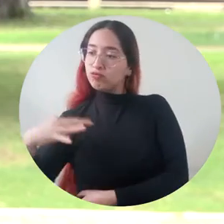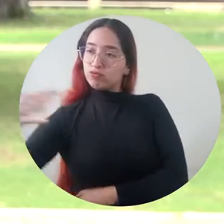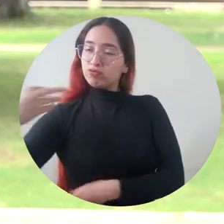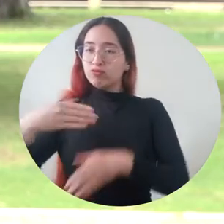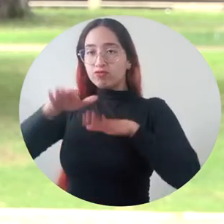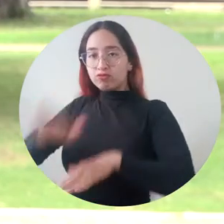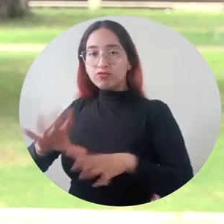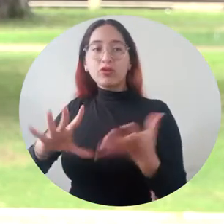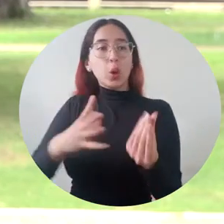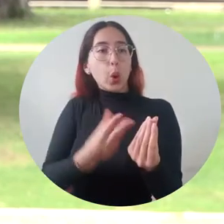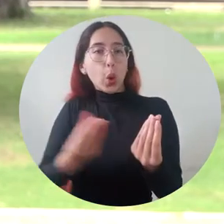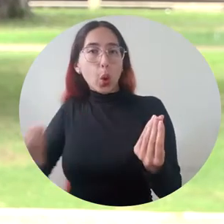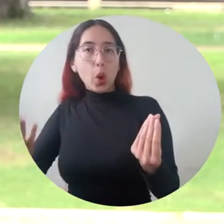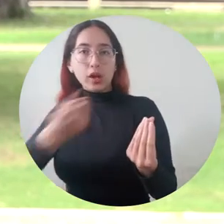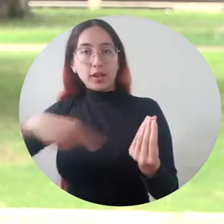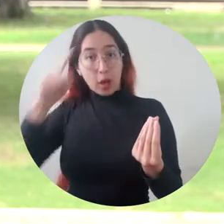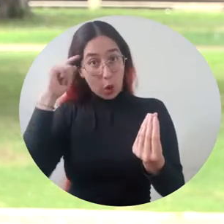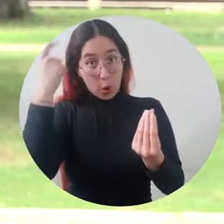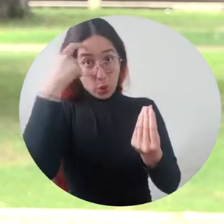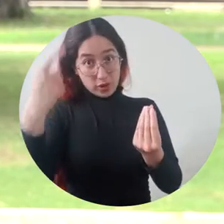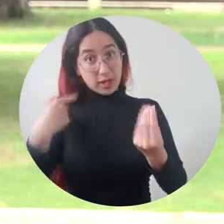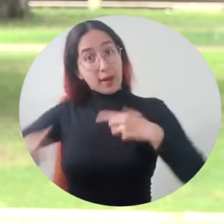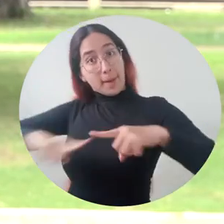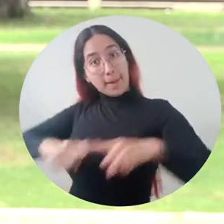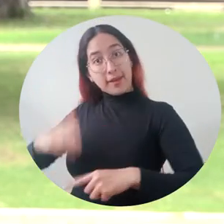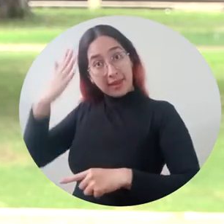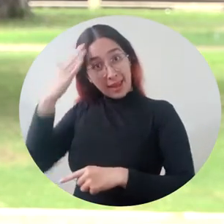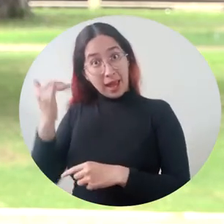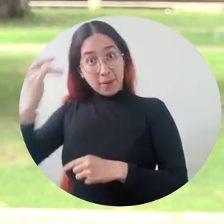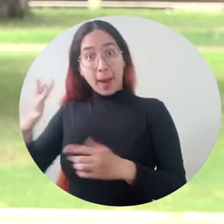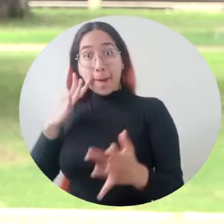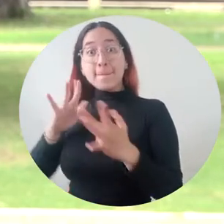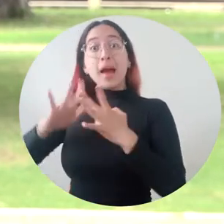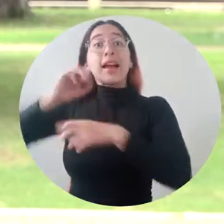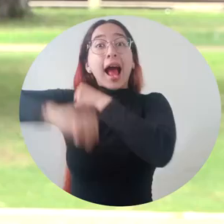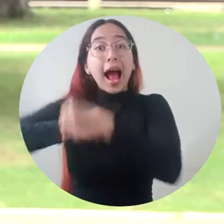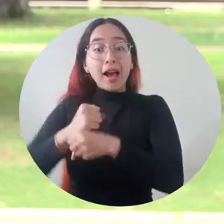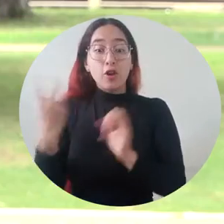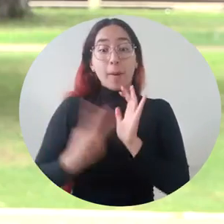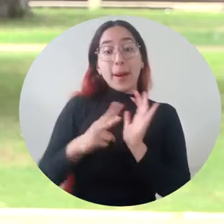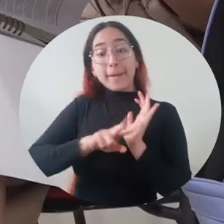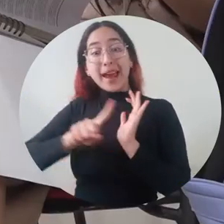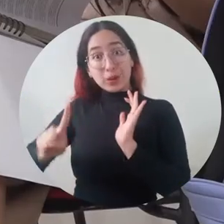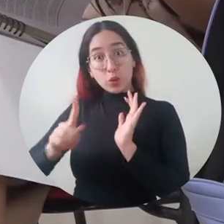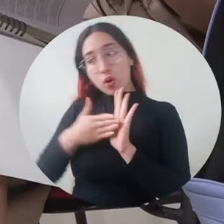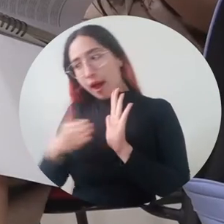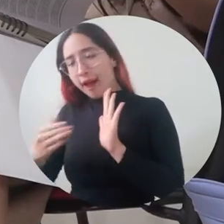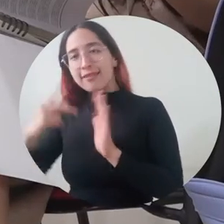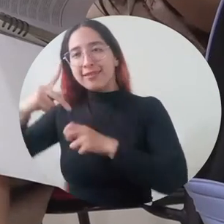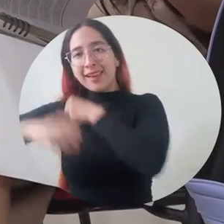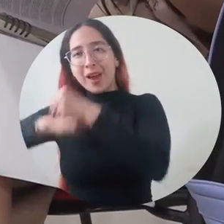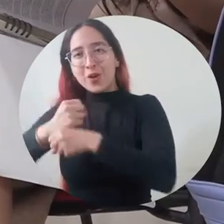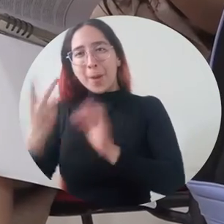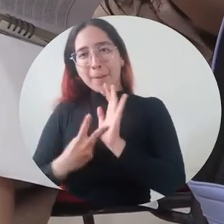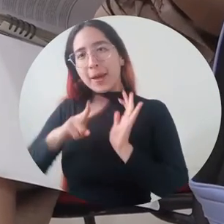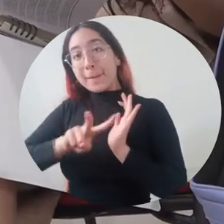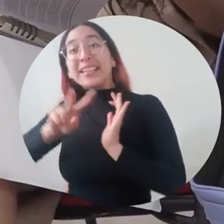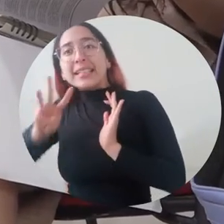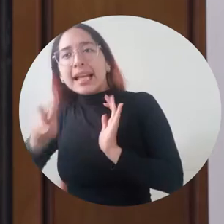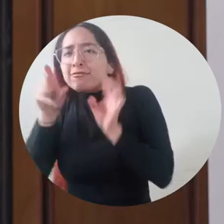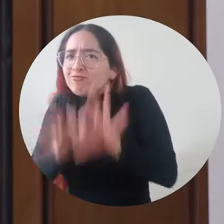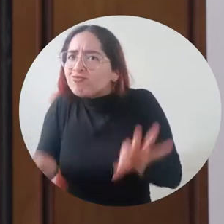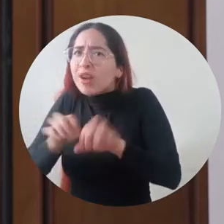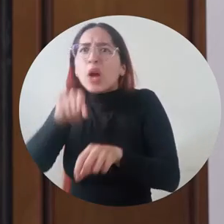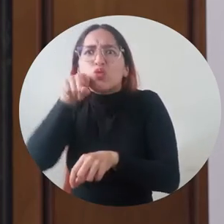los distintos órganos de gobierno y administración académica para el periodo 2021-2023, debido a que es importante que